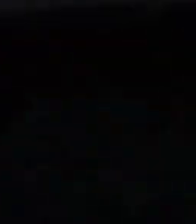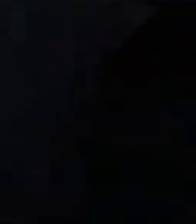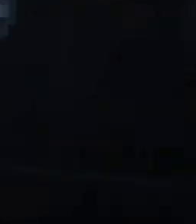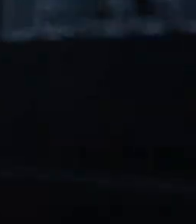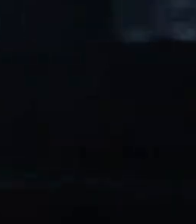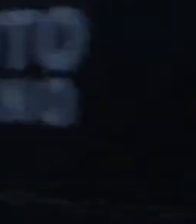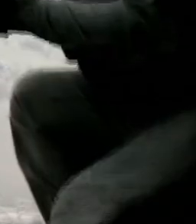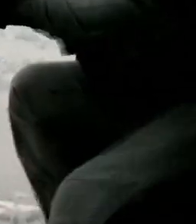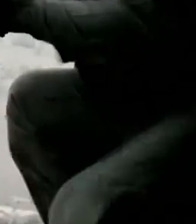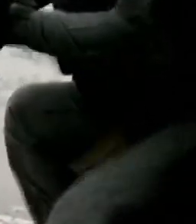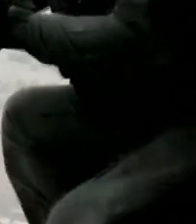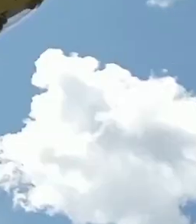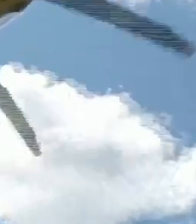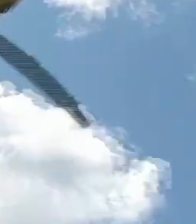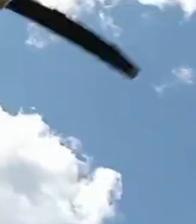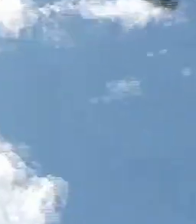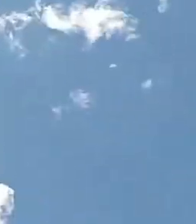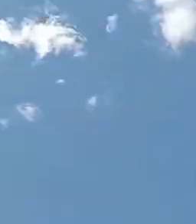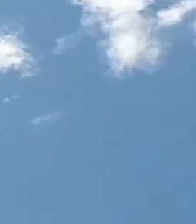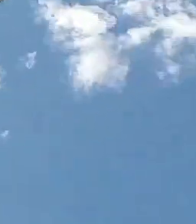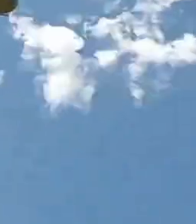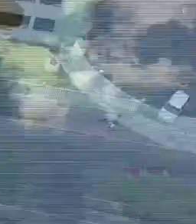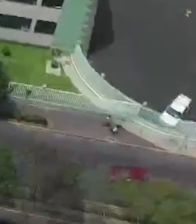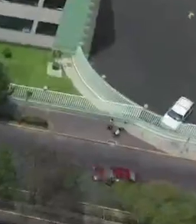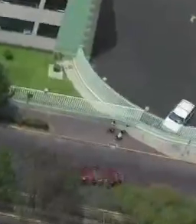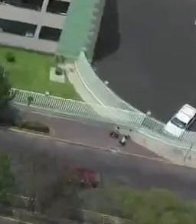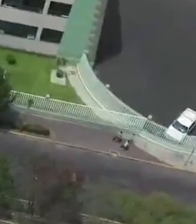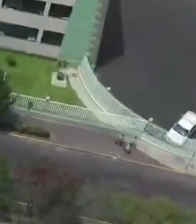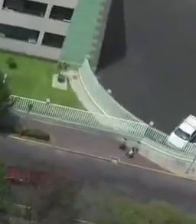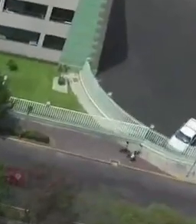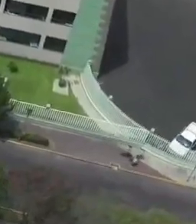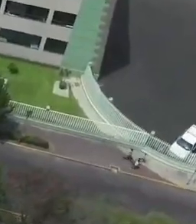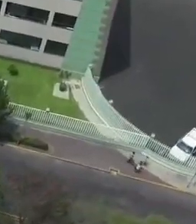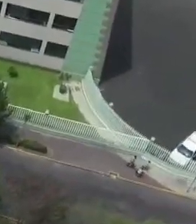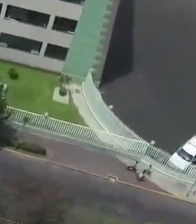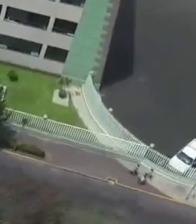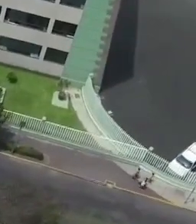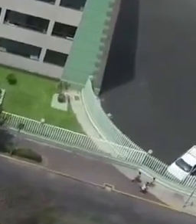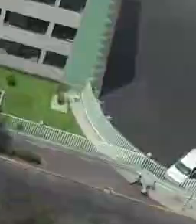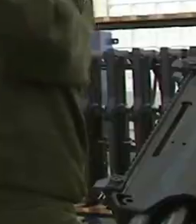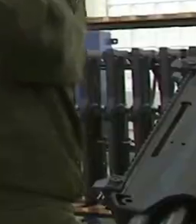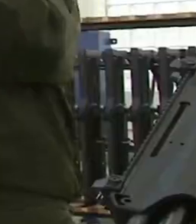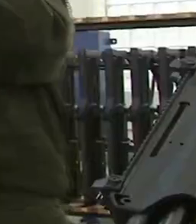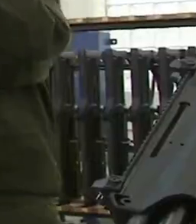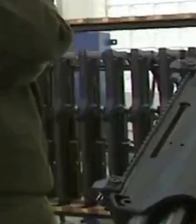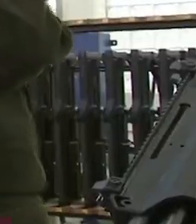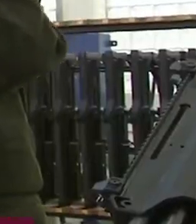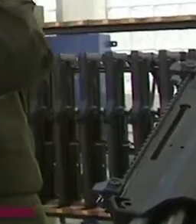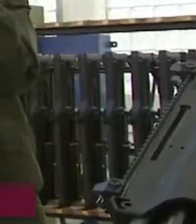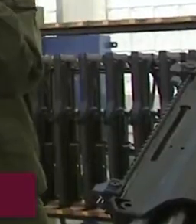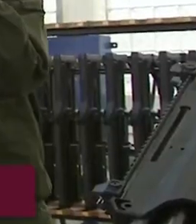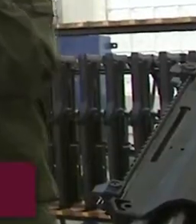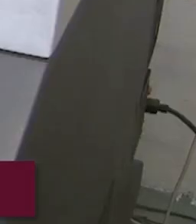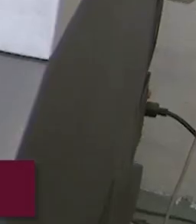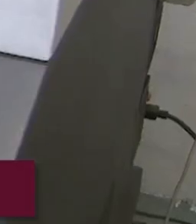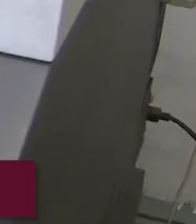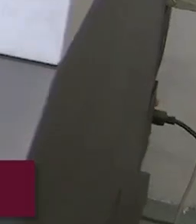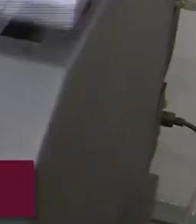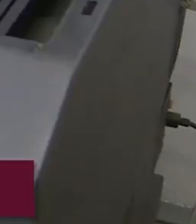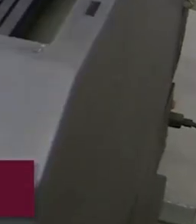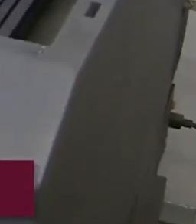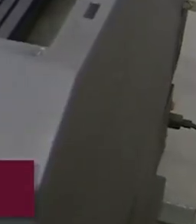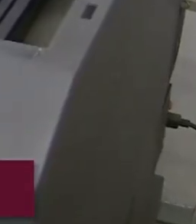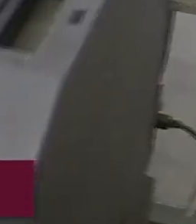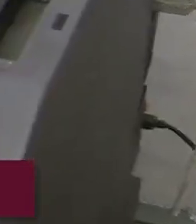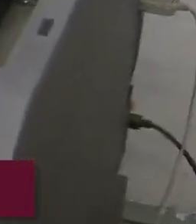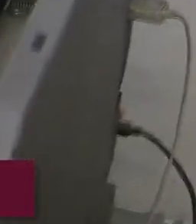funcionamiento del Ejército y Fuerza Aérea mexicanos. Es así como la Dirección General de la Industria Militar definió una visión de ser